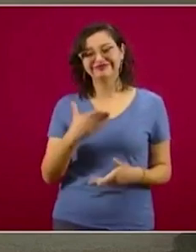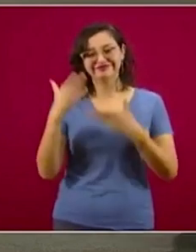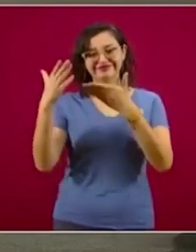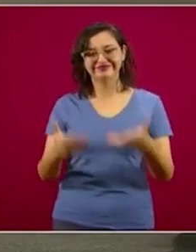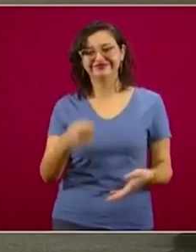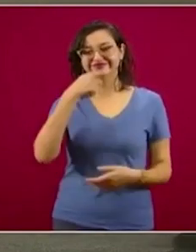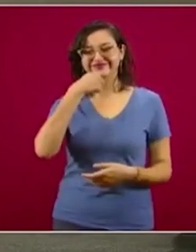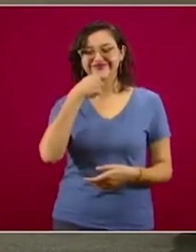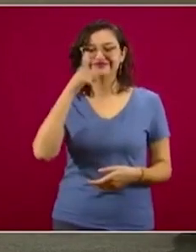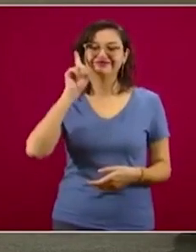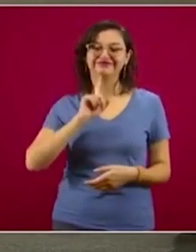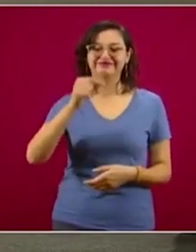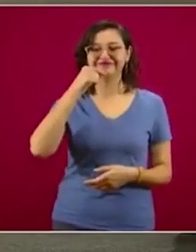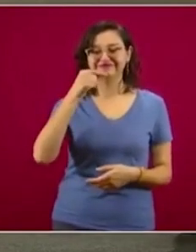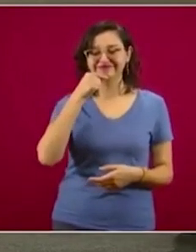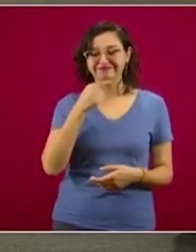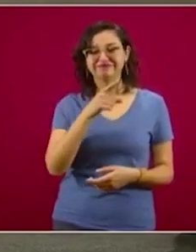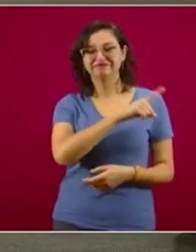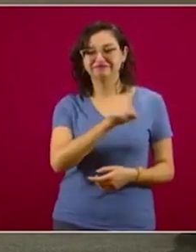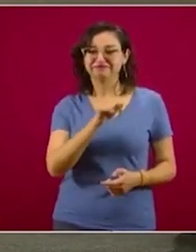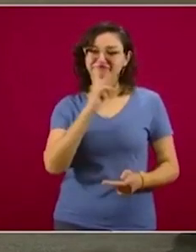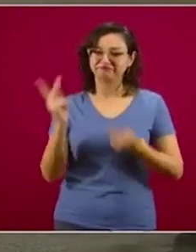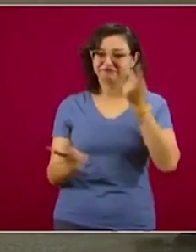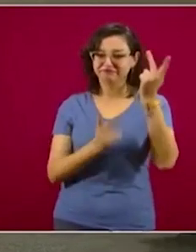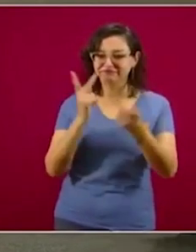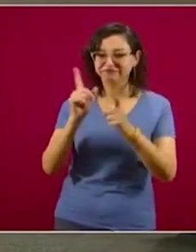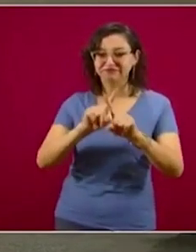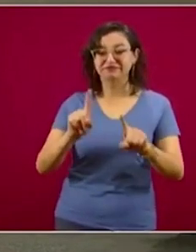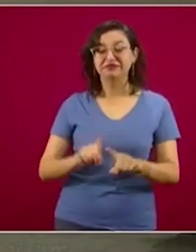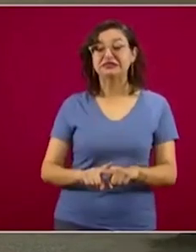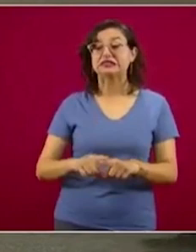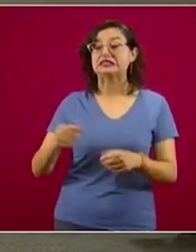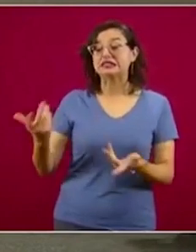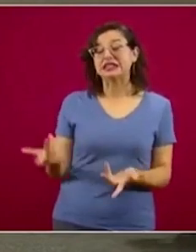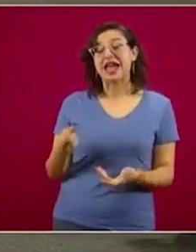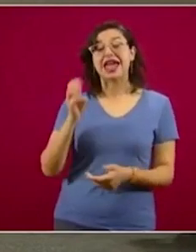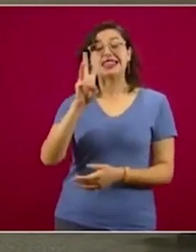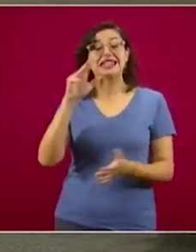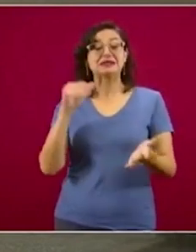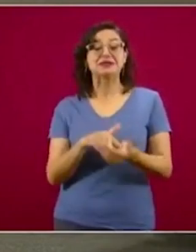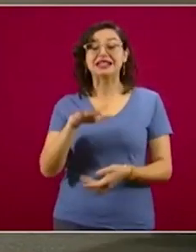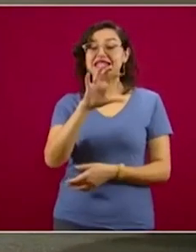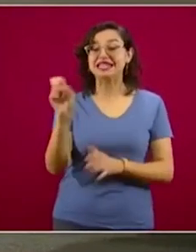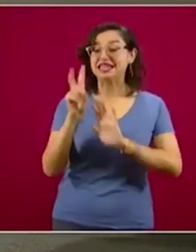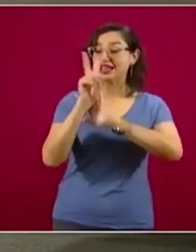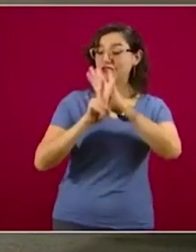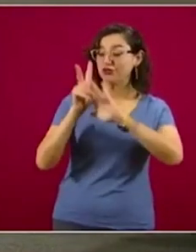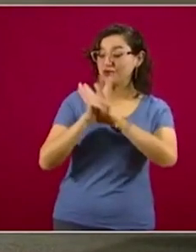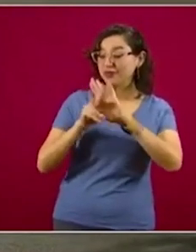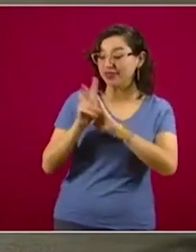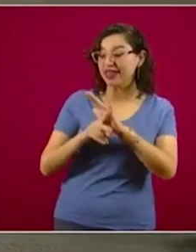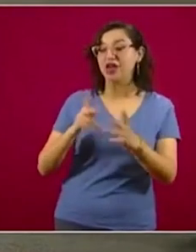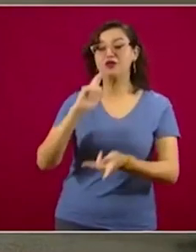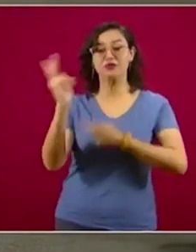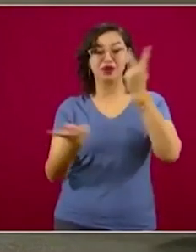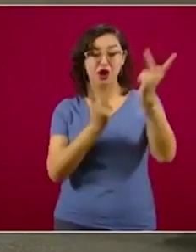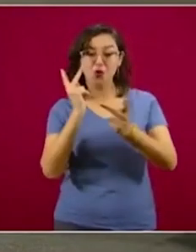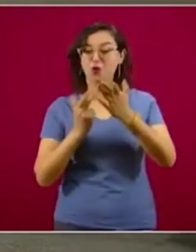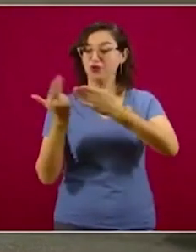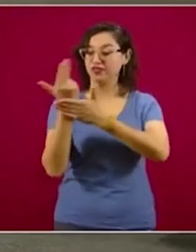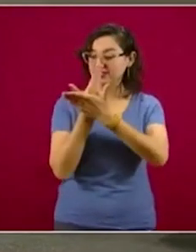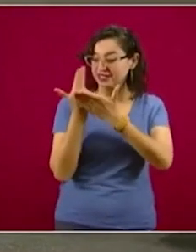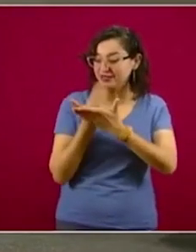niñas y niños que nos acompañan, nos van a hacer varias preguntas. Mandaron más de tres mil 500 videos con preguntas, con dibujos, con